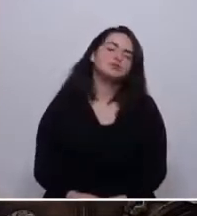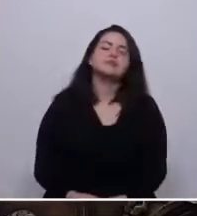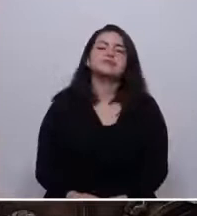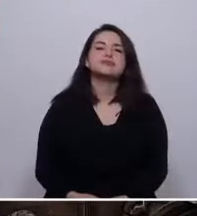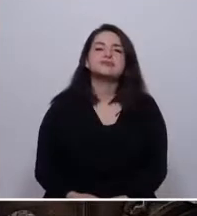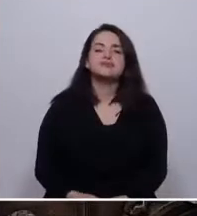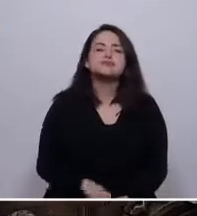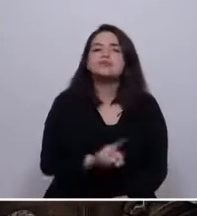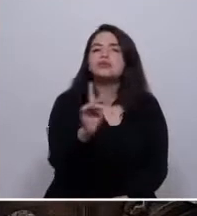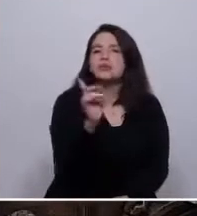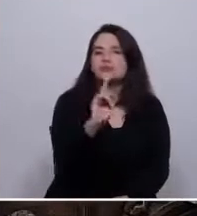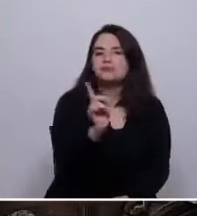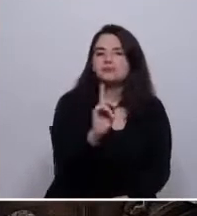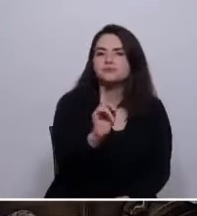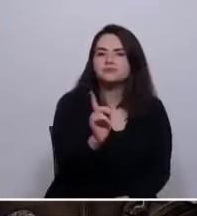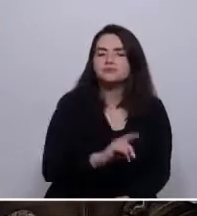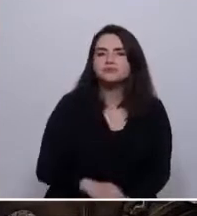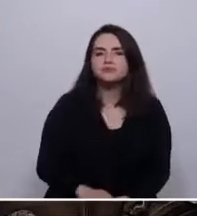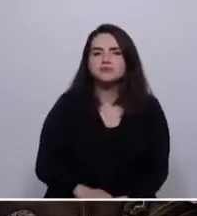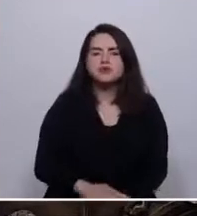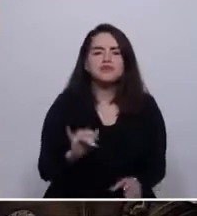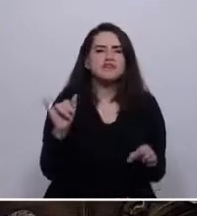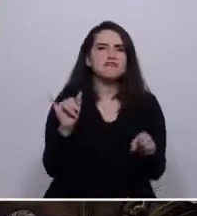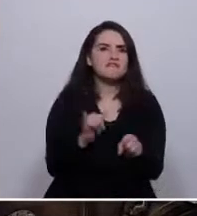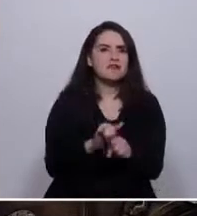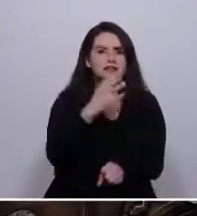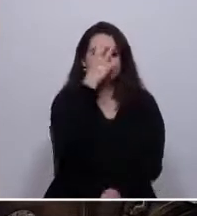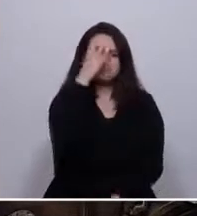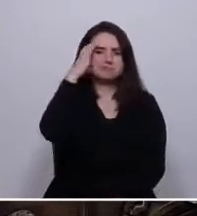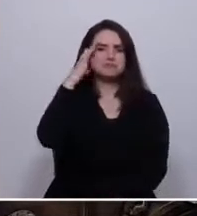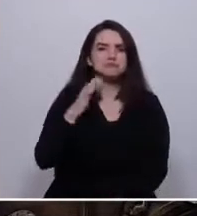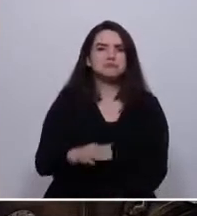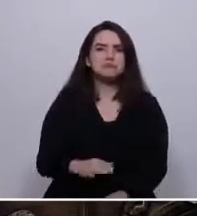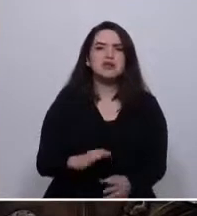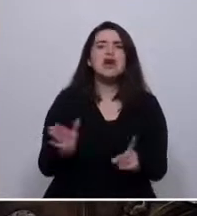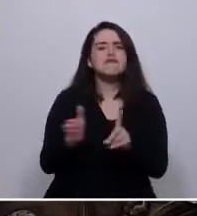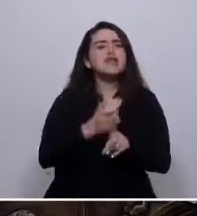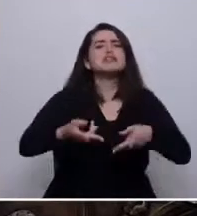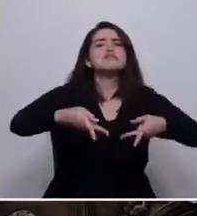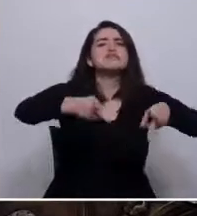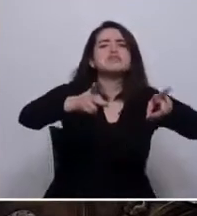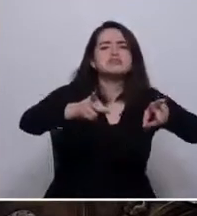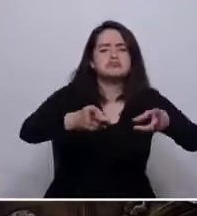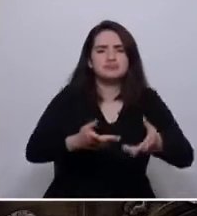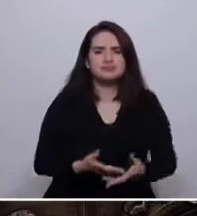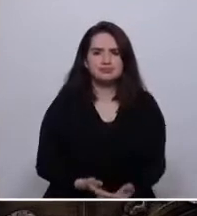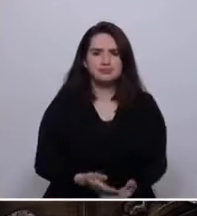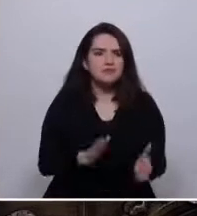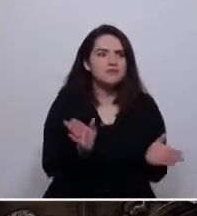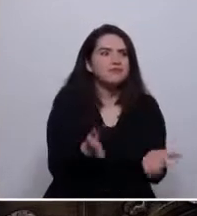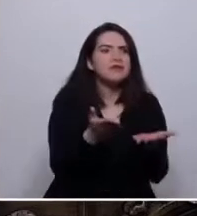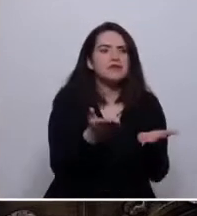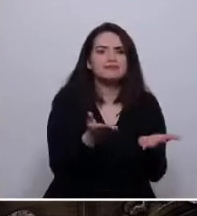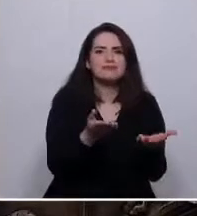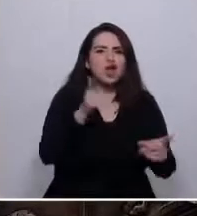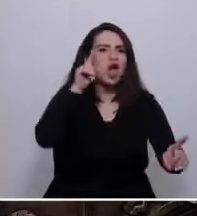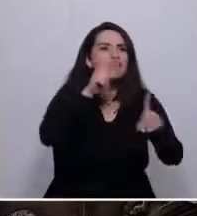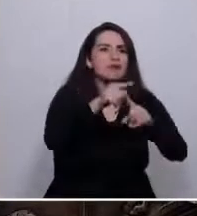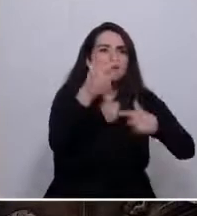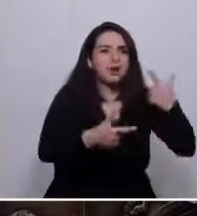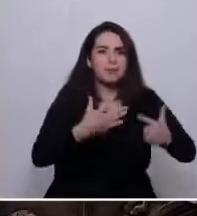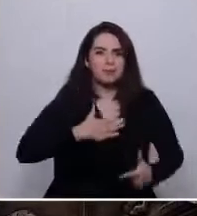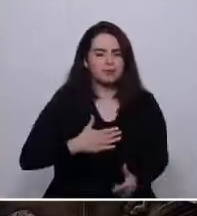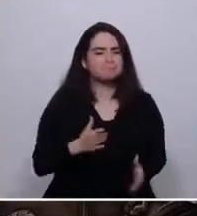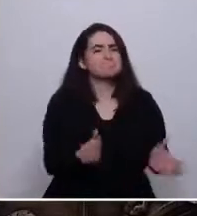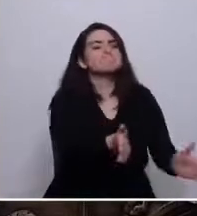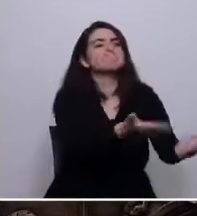no incurre en el cinismo de justificar la violencia cuando favorece los objetivos políticos propios